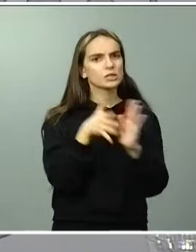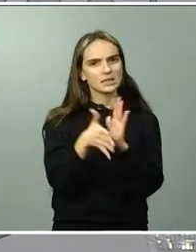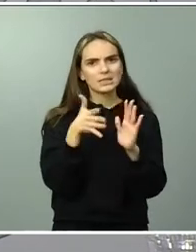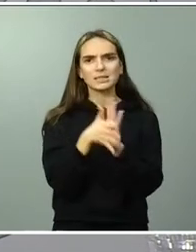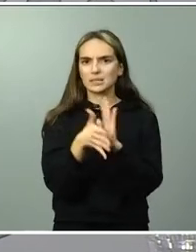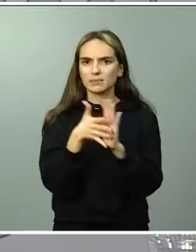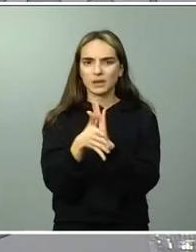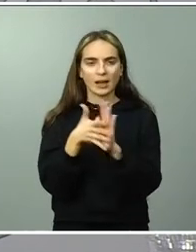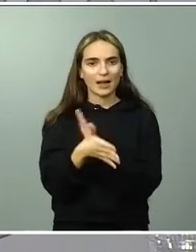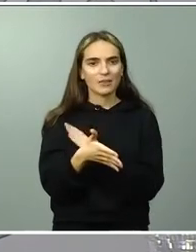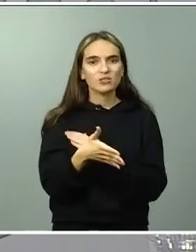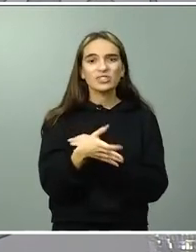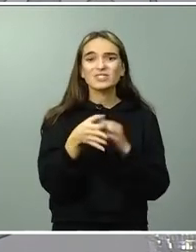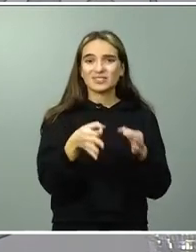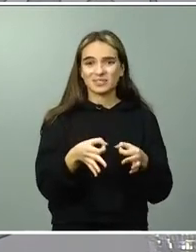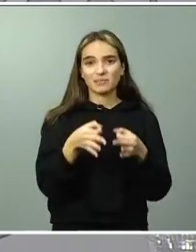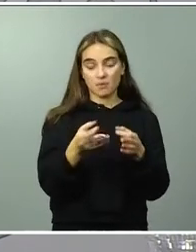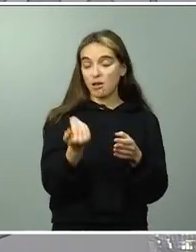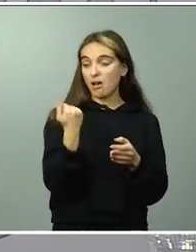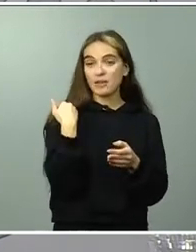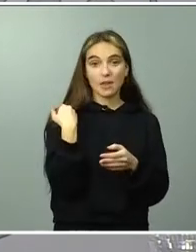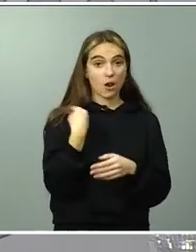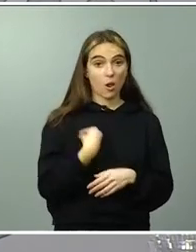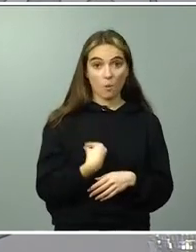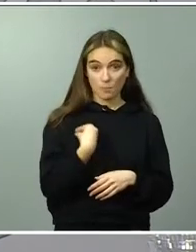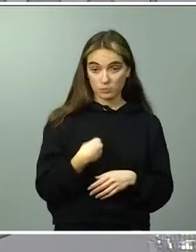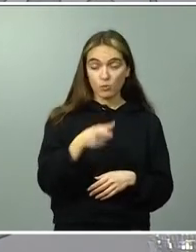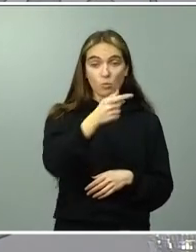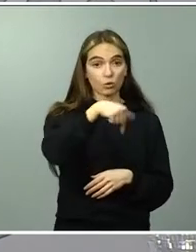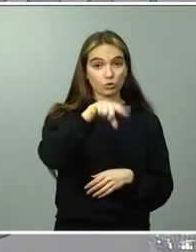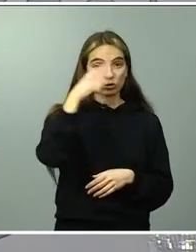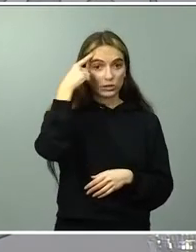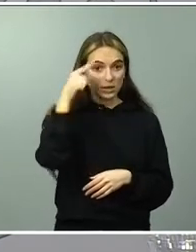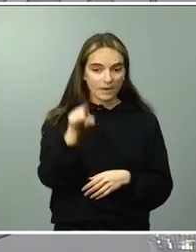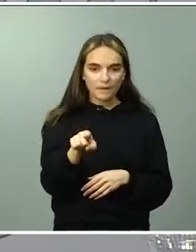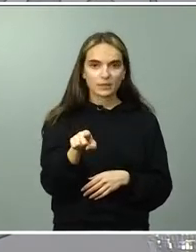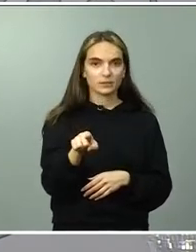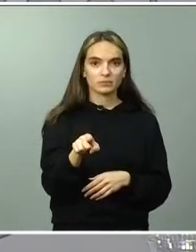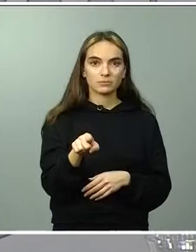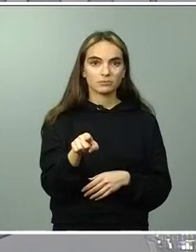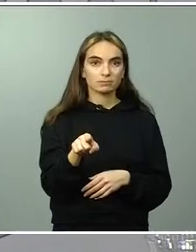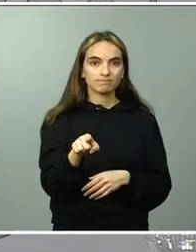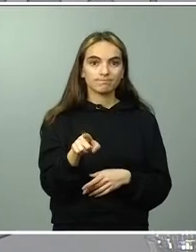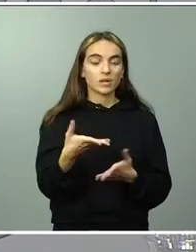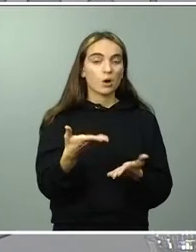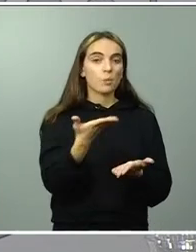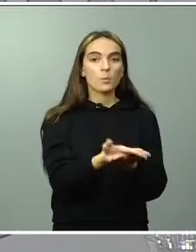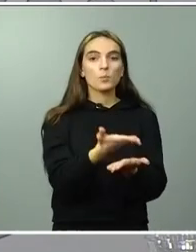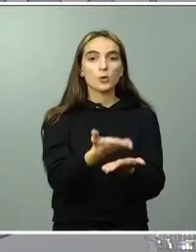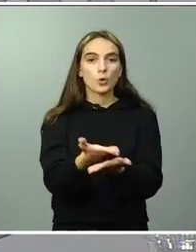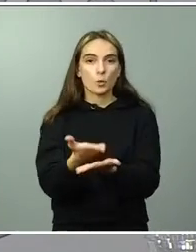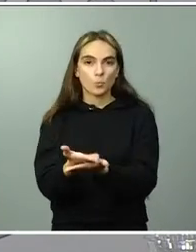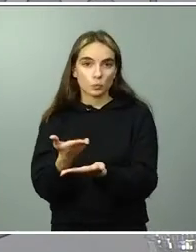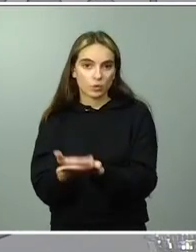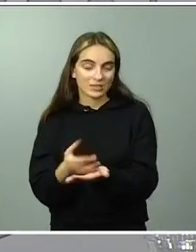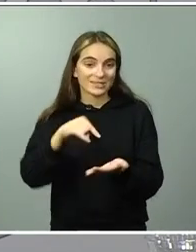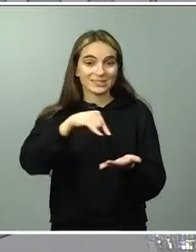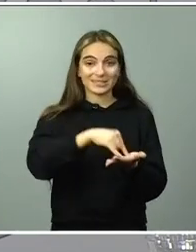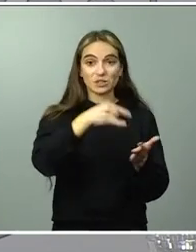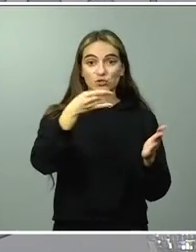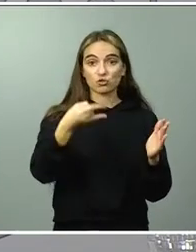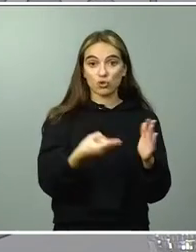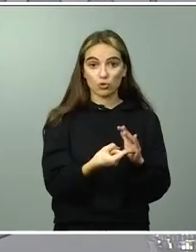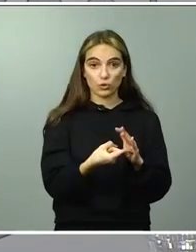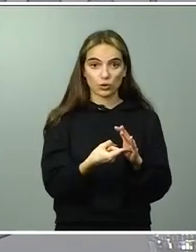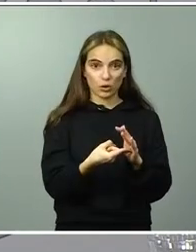día de ayer como ustedes bien saben se dio cuenta de las propuestas para solventar para restaurar